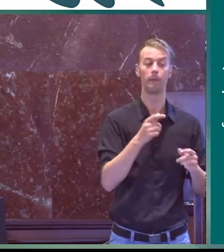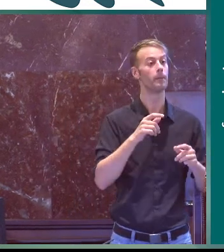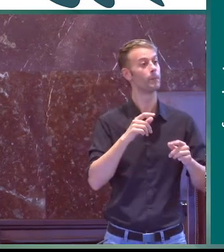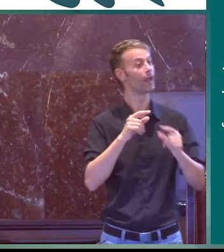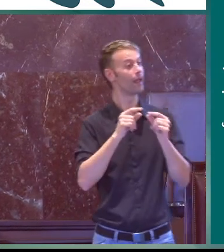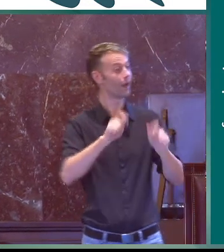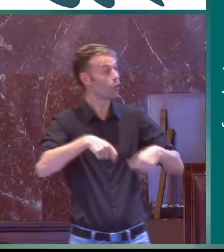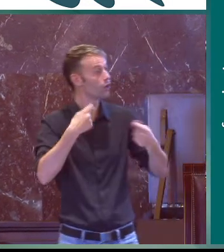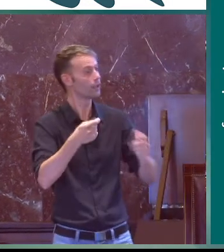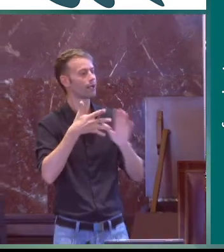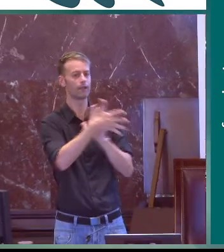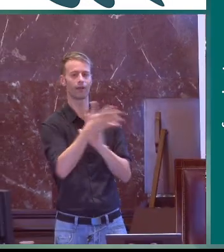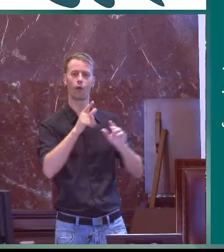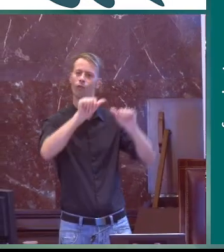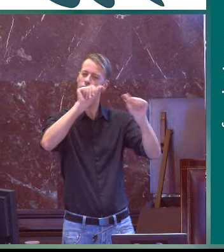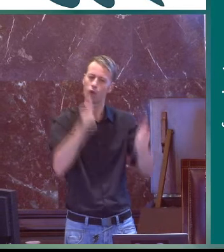eso es una medida ecológica